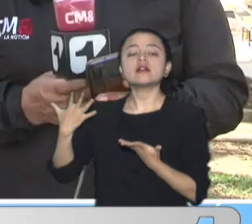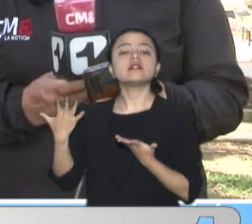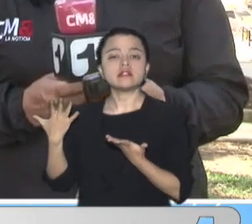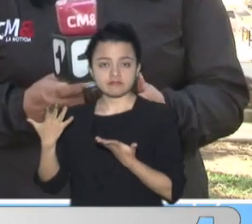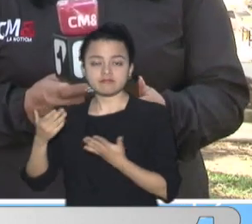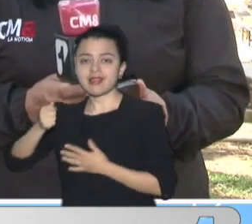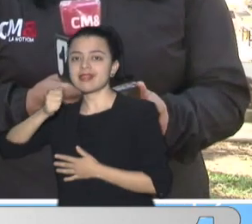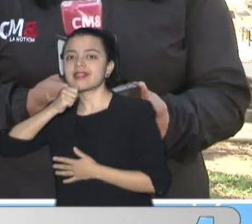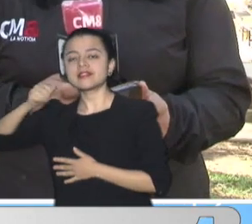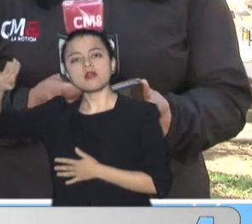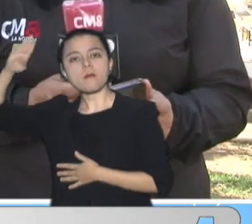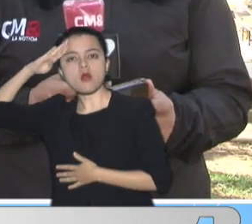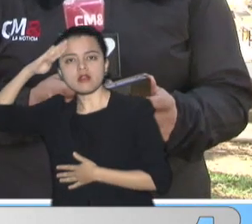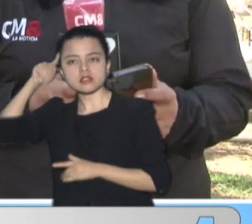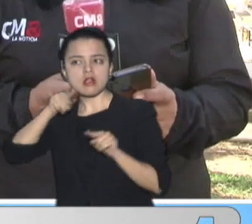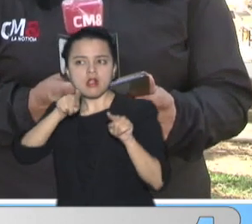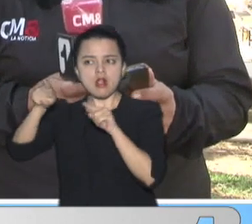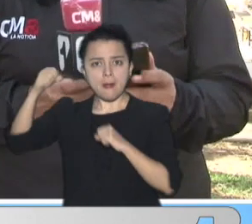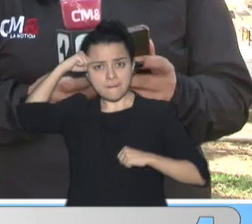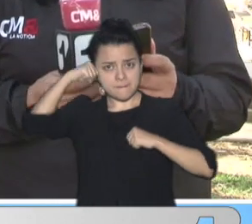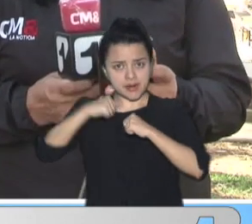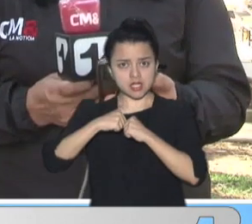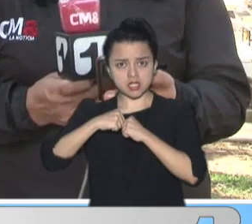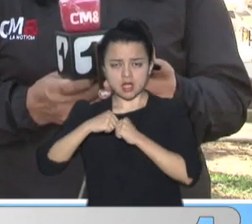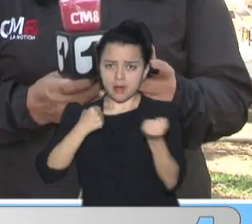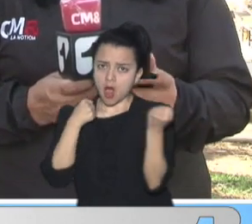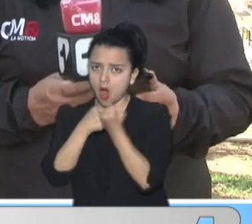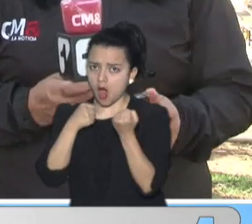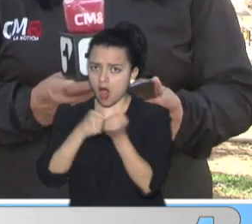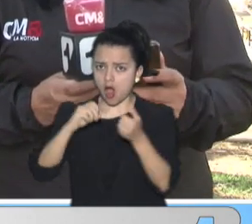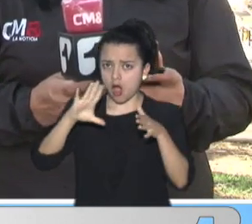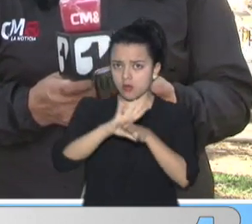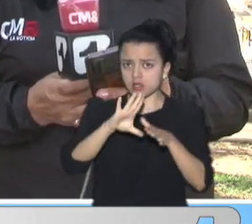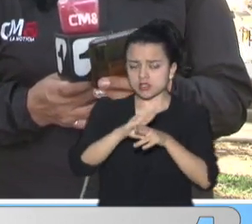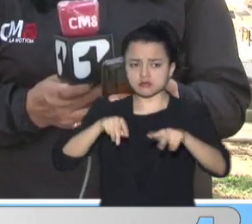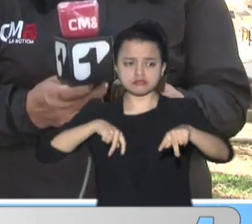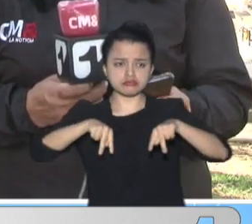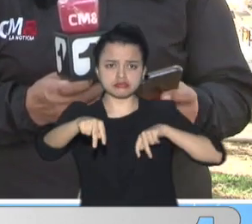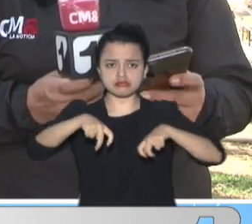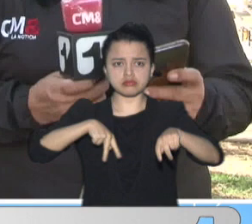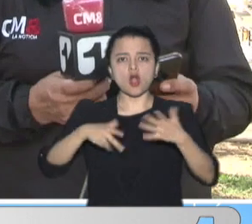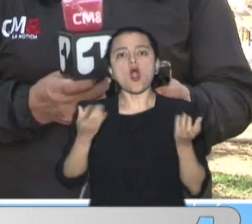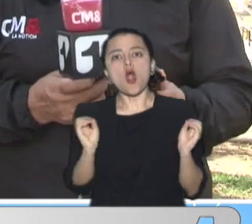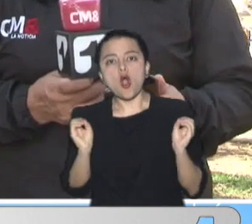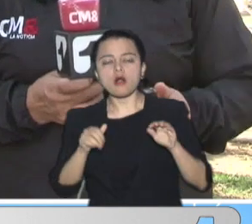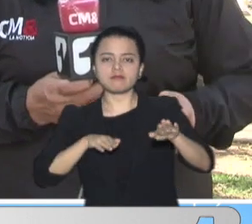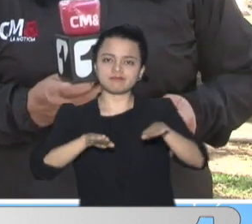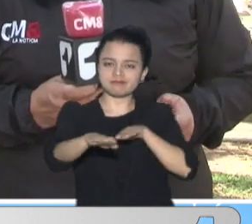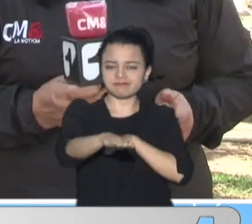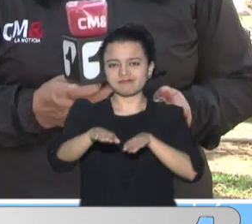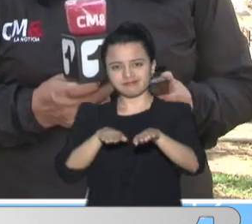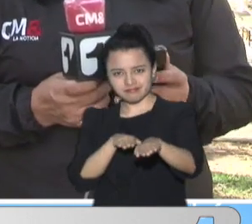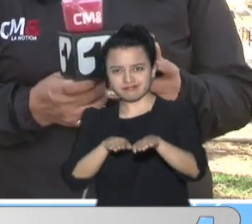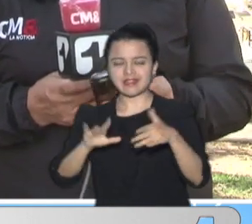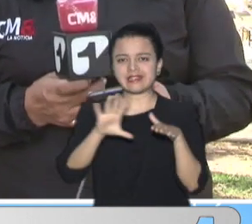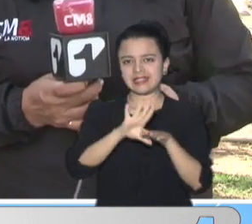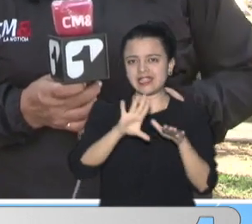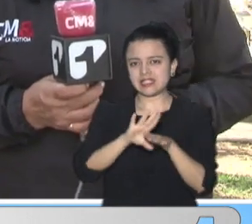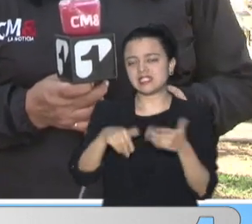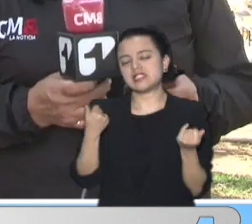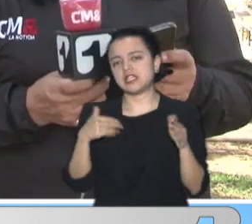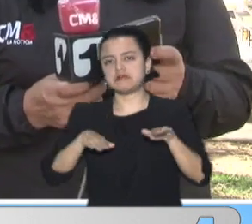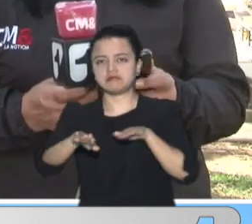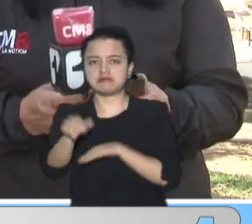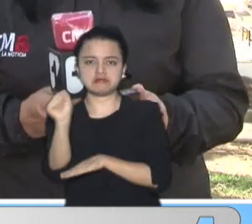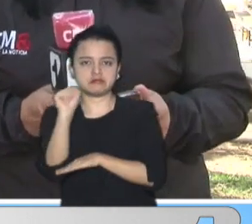la policía De tránsito Para la movilidad Para controlar La movilidad De taxis Y vehículos De transporte público En la capital De